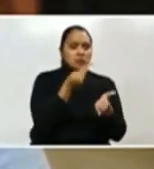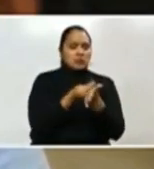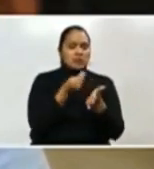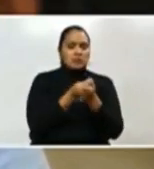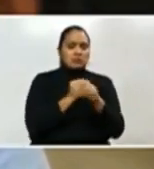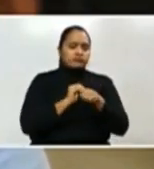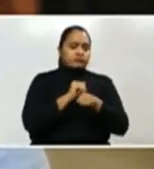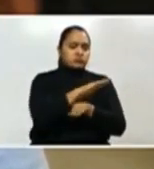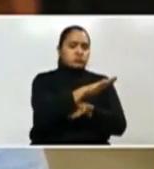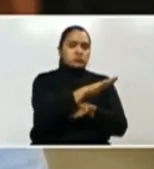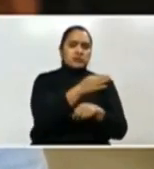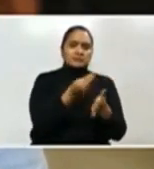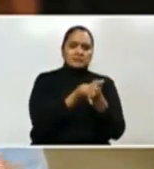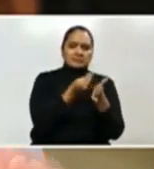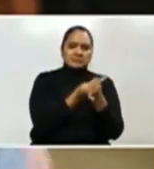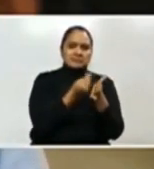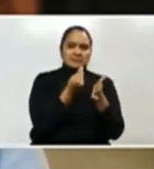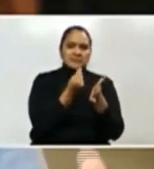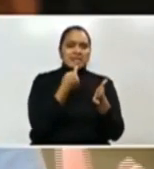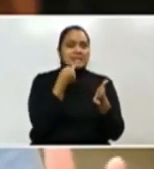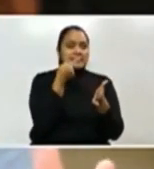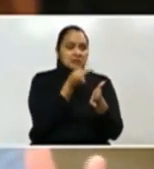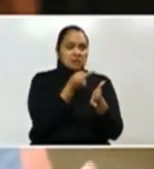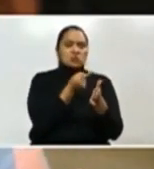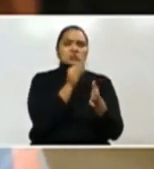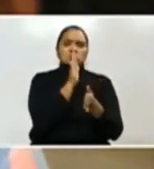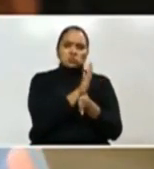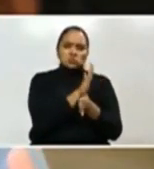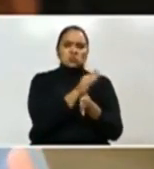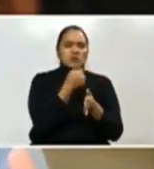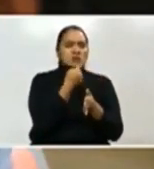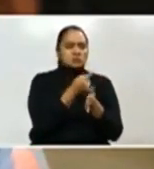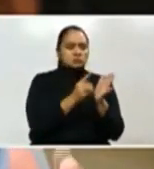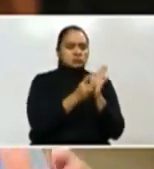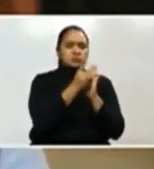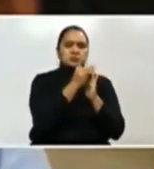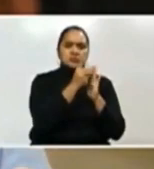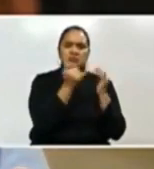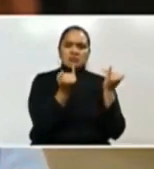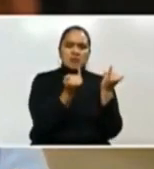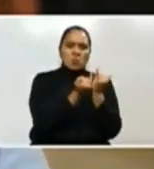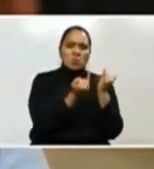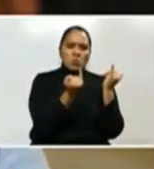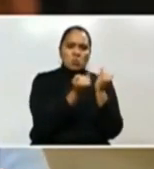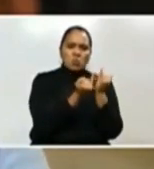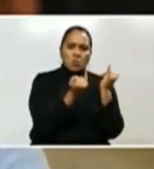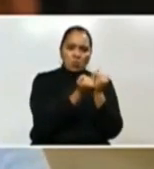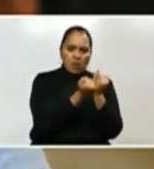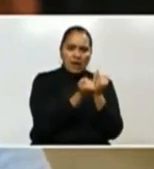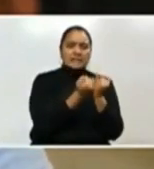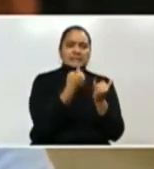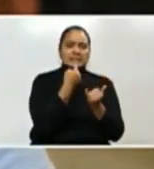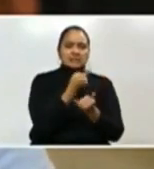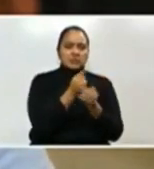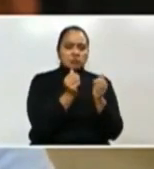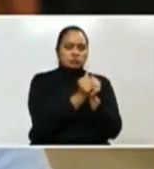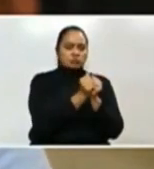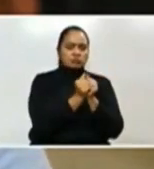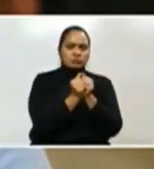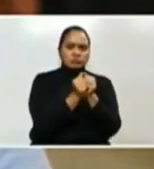deben de estar conscientes que las acciones que van a tener que desarrollar deben obligatoriamente tener un